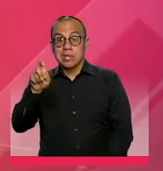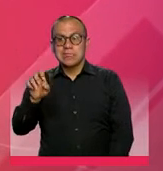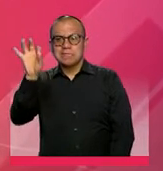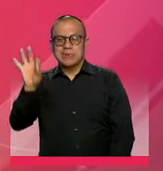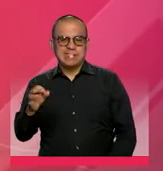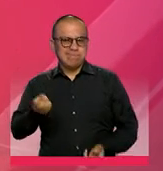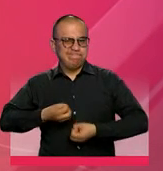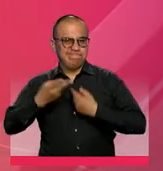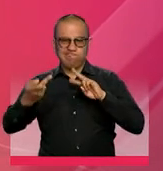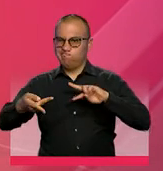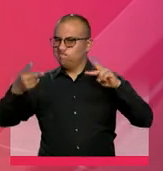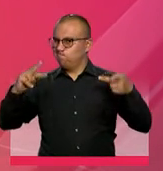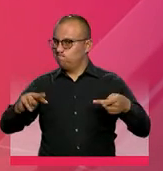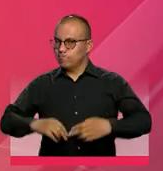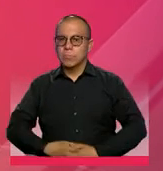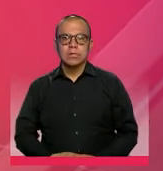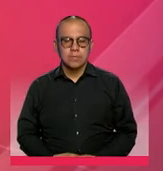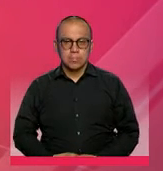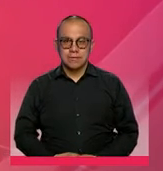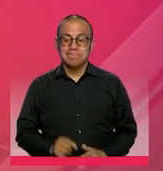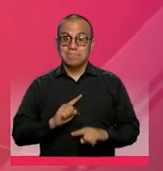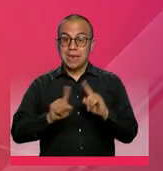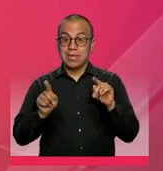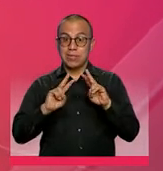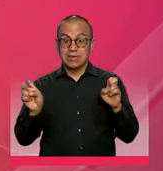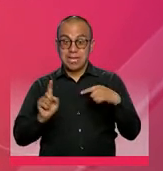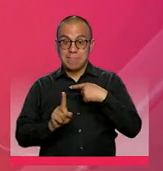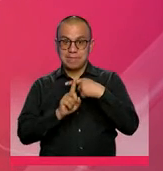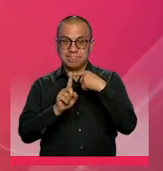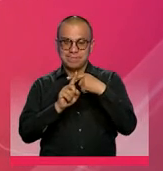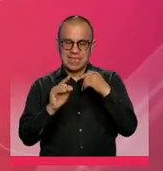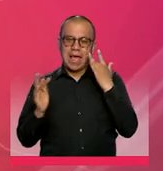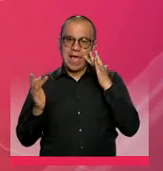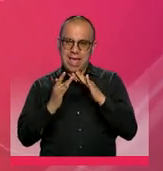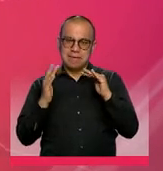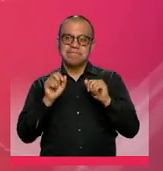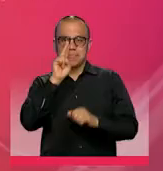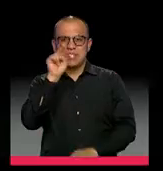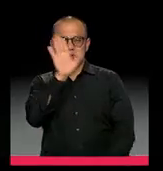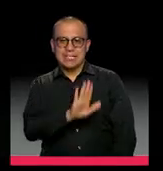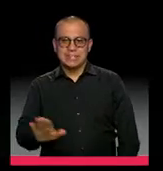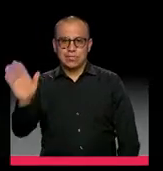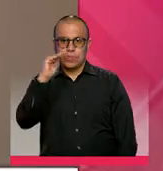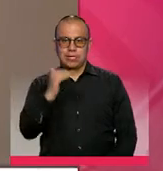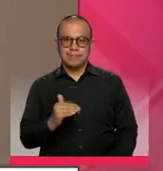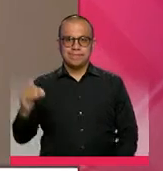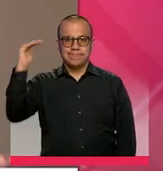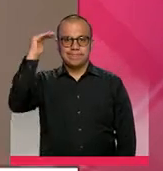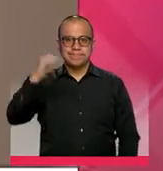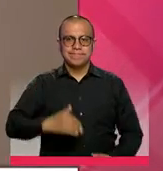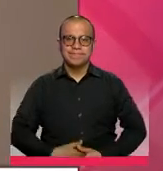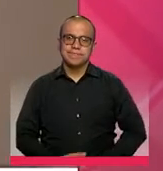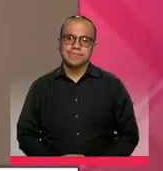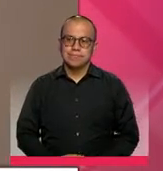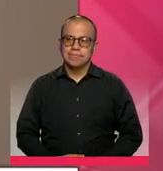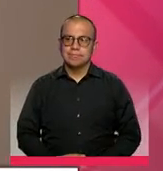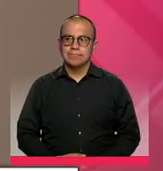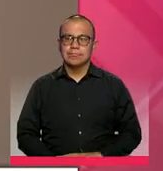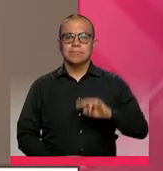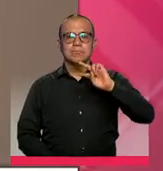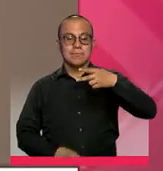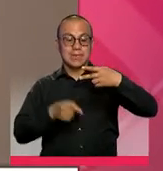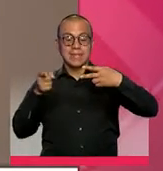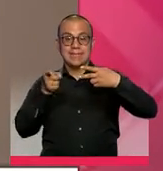manifestó lo contrario. Sin embargo, el optimismo estuvo por encima del nivel nacional. Bogotá es básicamente como la segunda